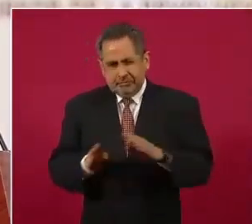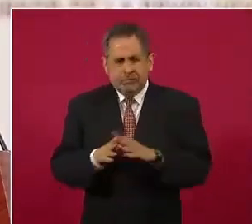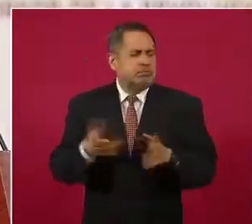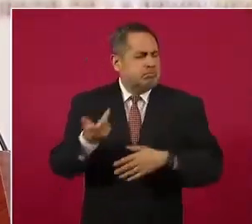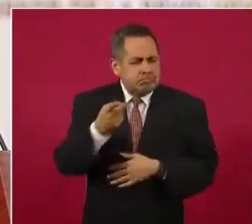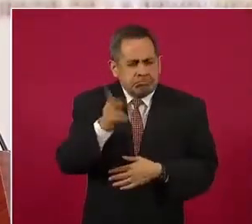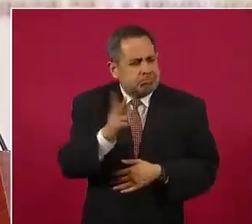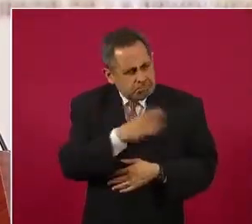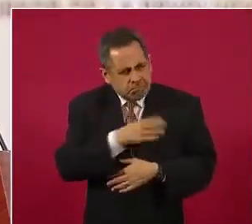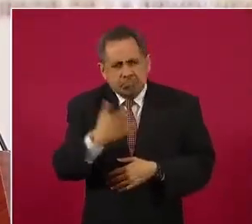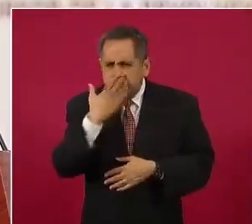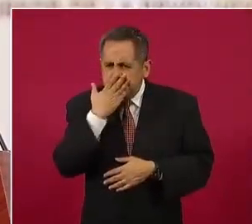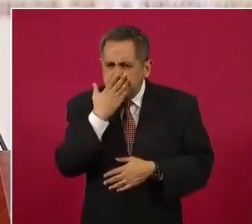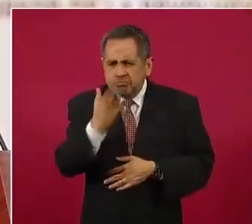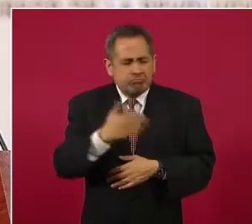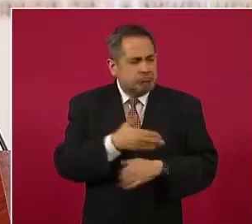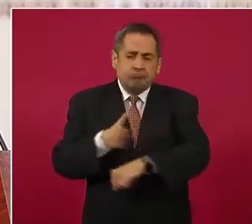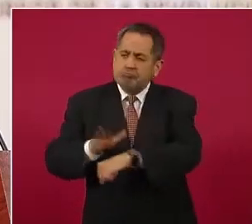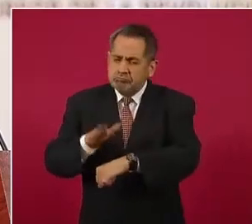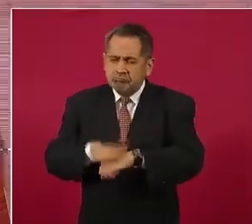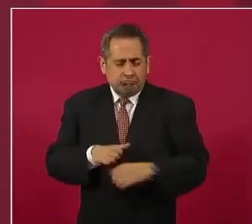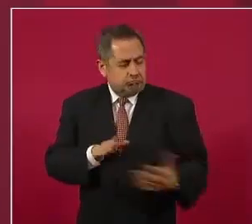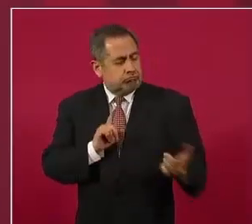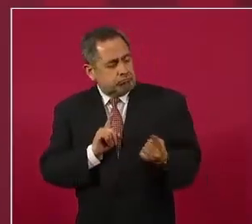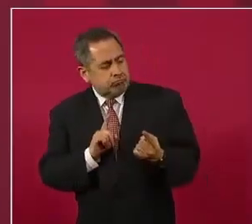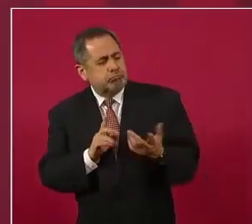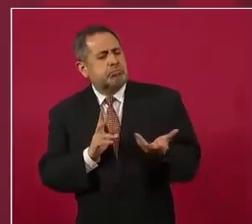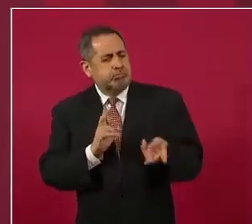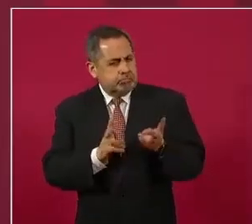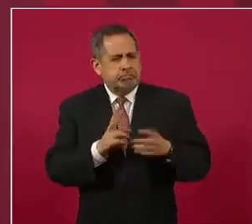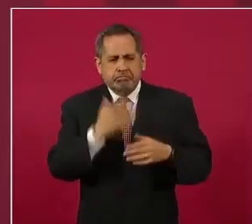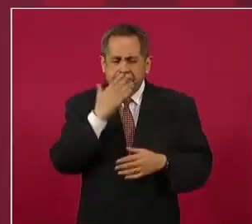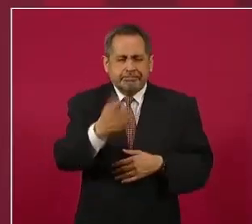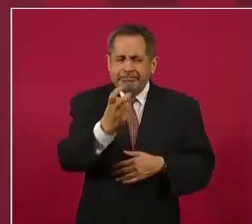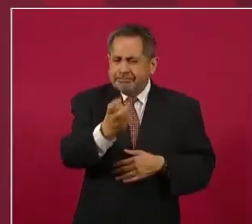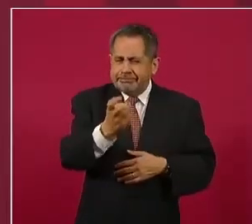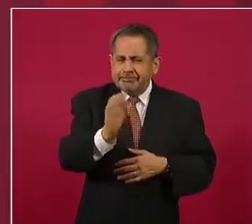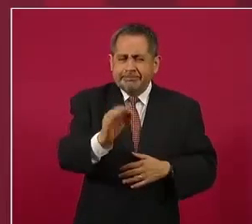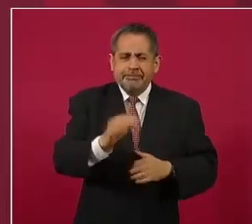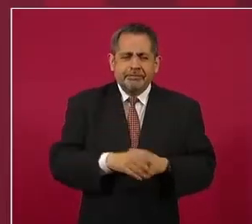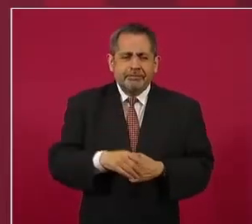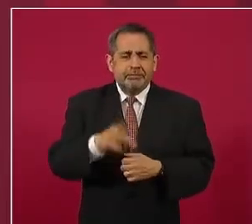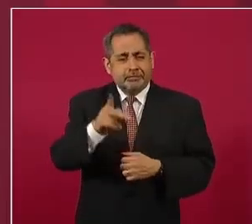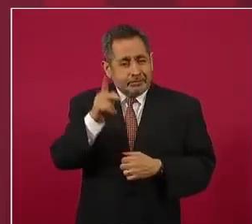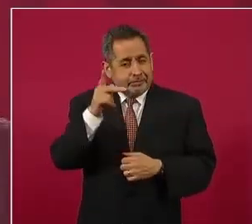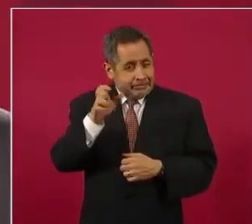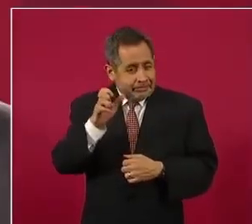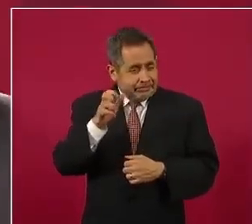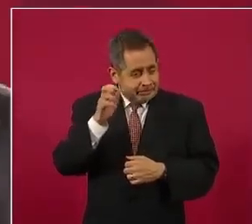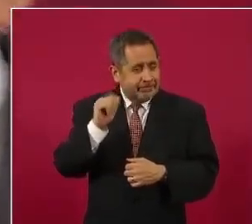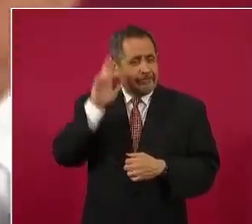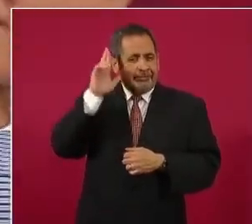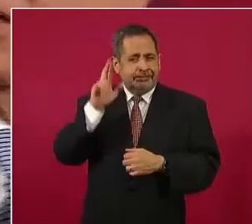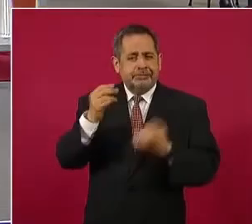bueno, pero así era este organismo